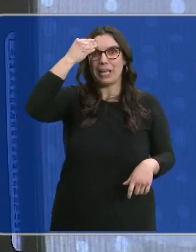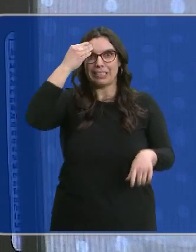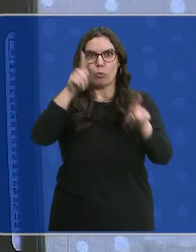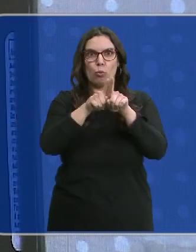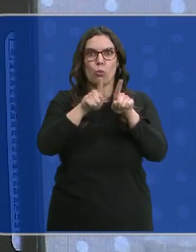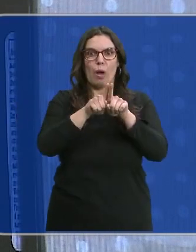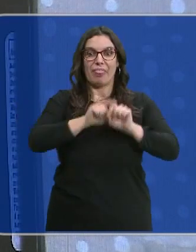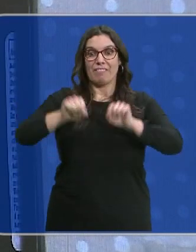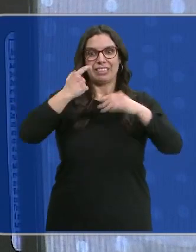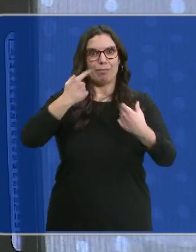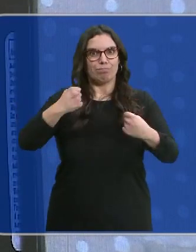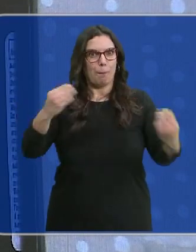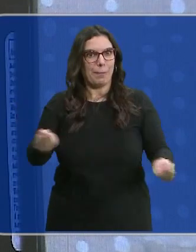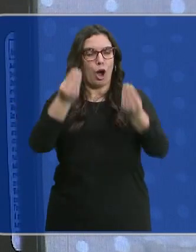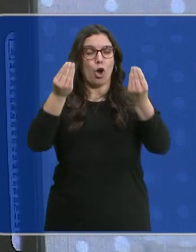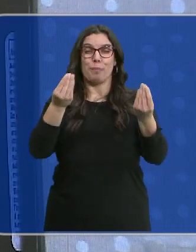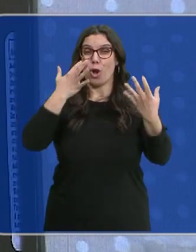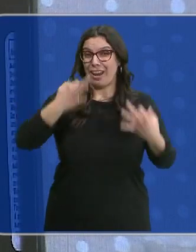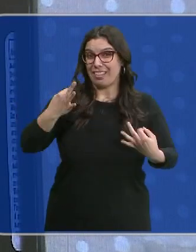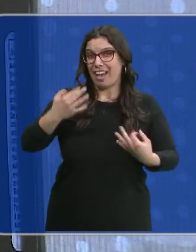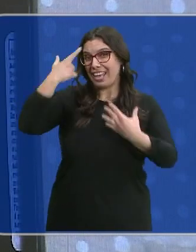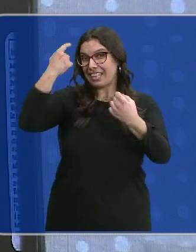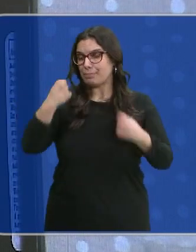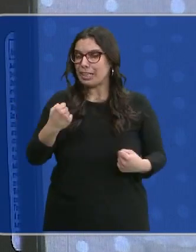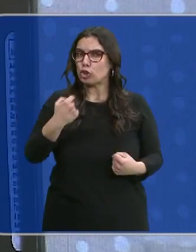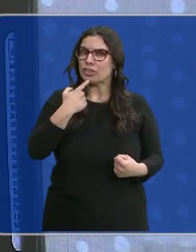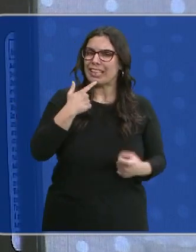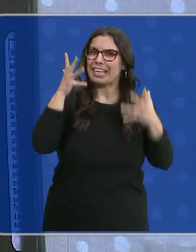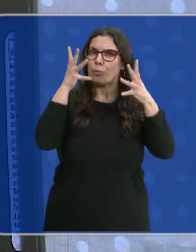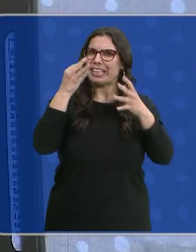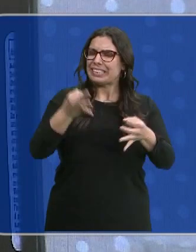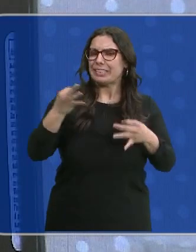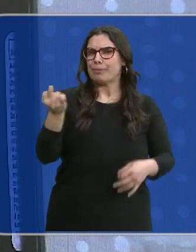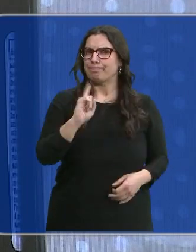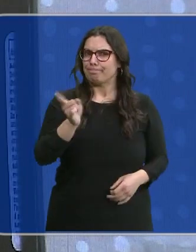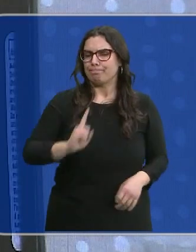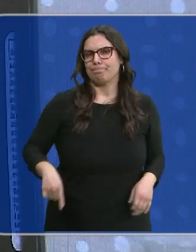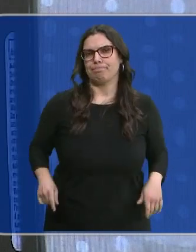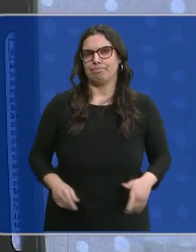mejorarán sus defensas. Los expertos advierten, no siempre son recomendables.